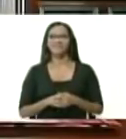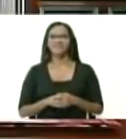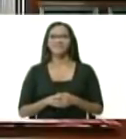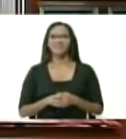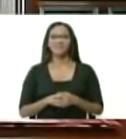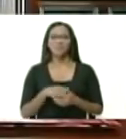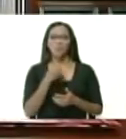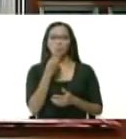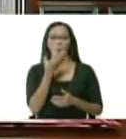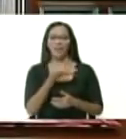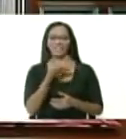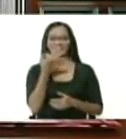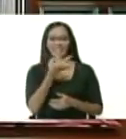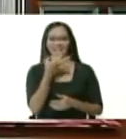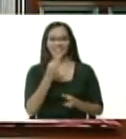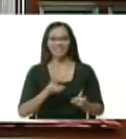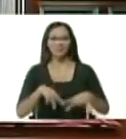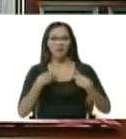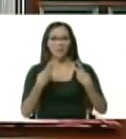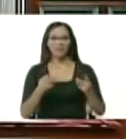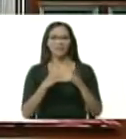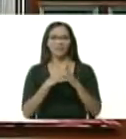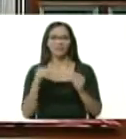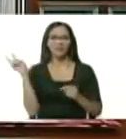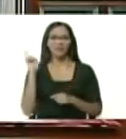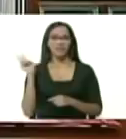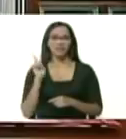Buenas tardes nuevamente a toda Venezuela.